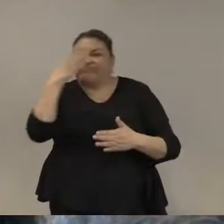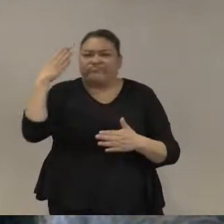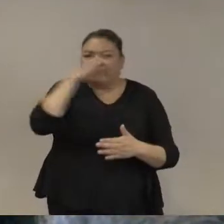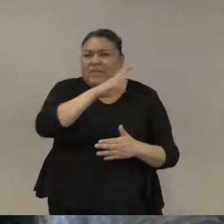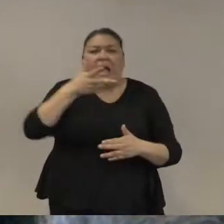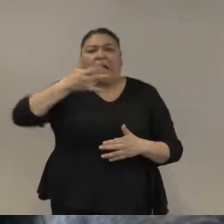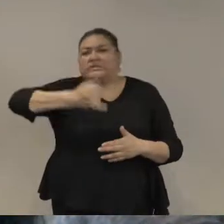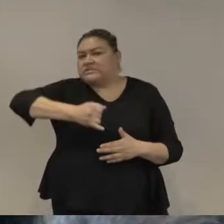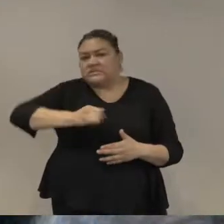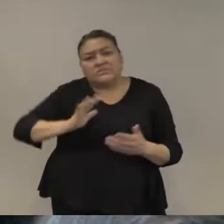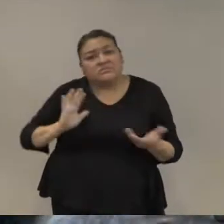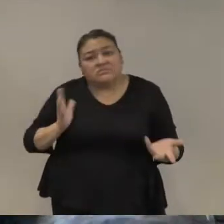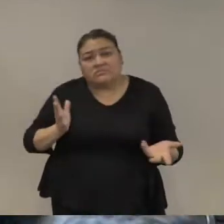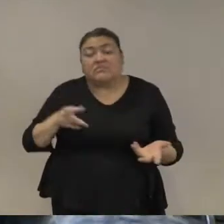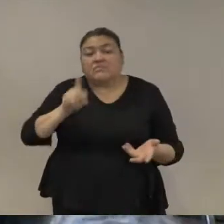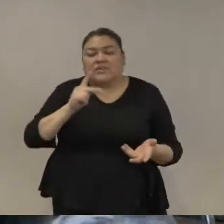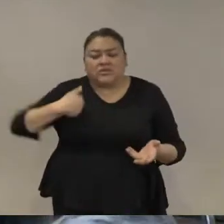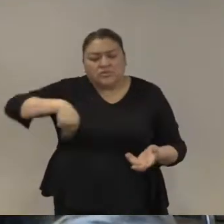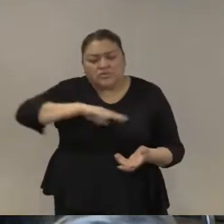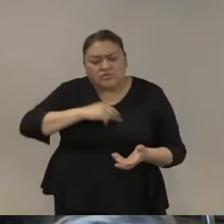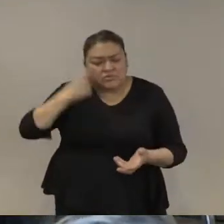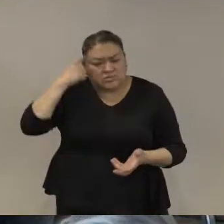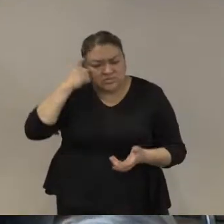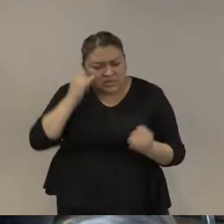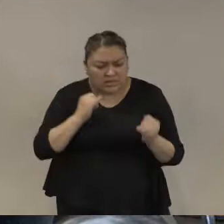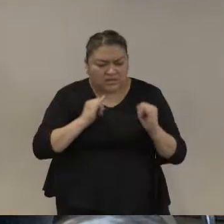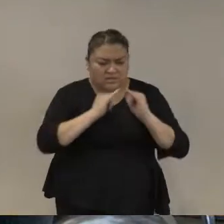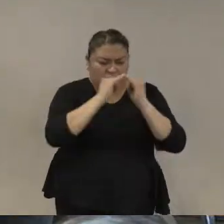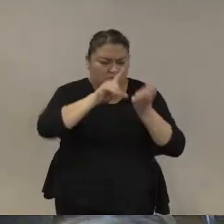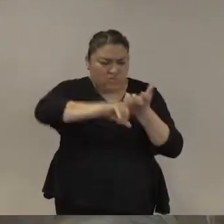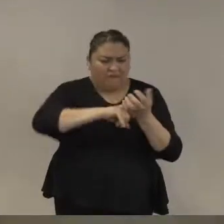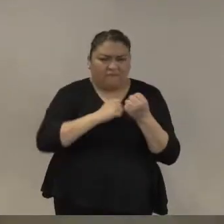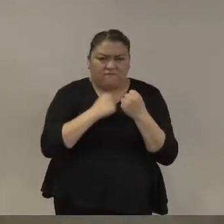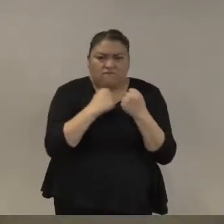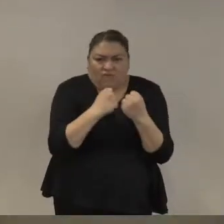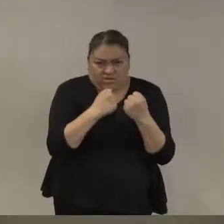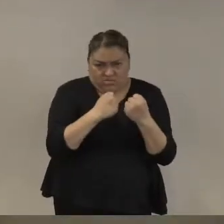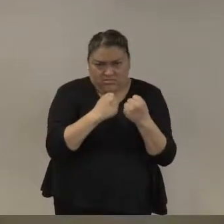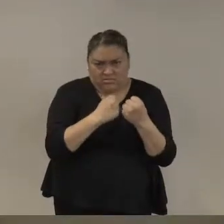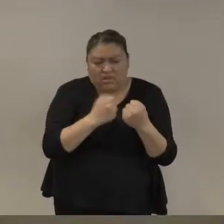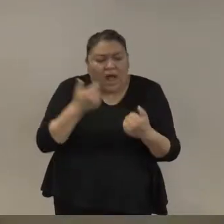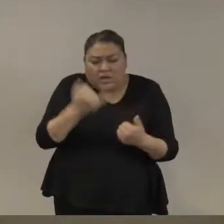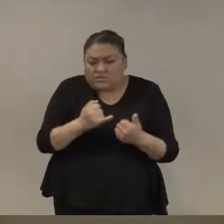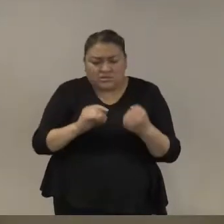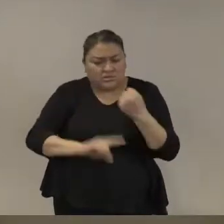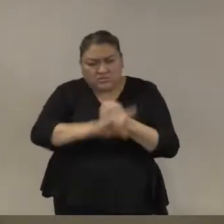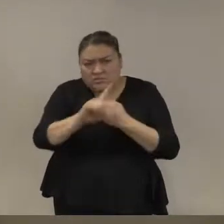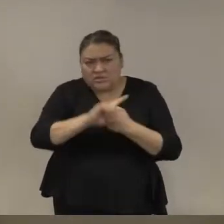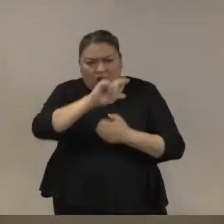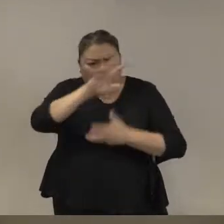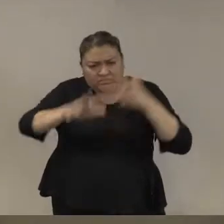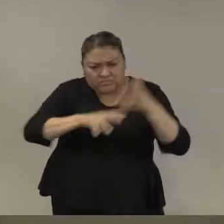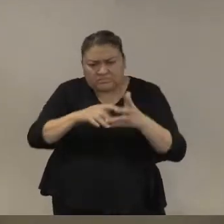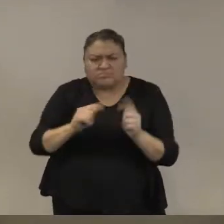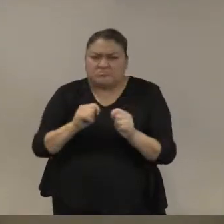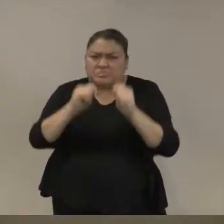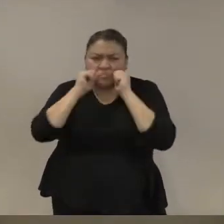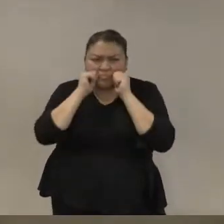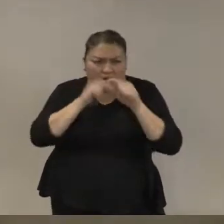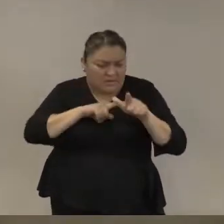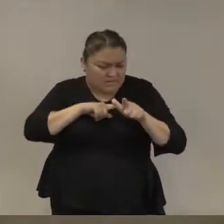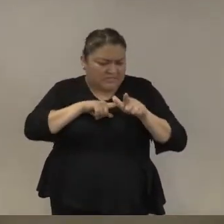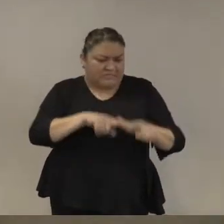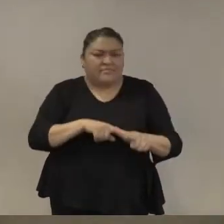hay otra opción tenemos que construir esas instituciones dentro de este ambiente que se ha agudizado tanto en estos años